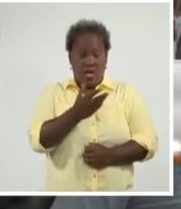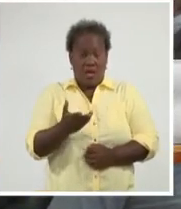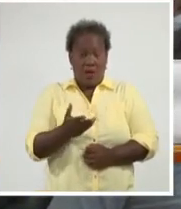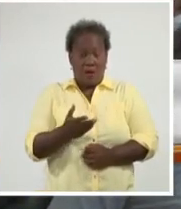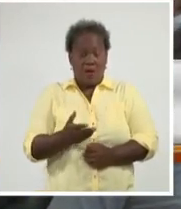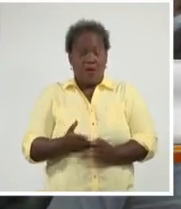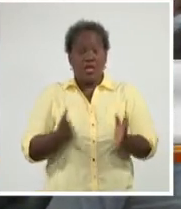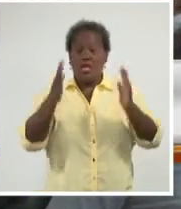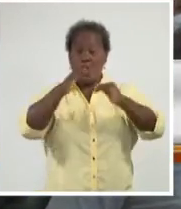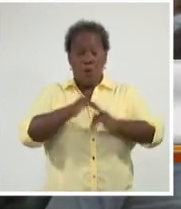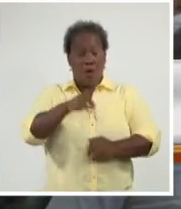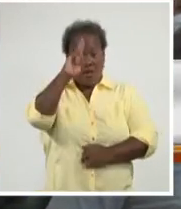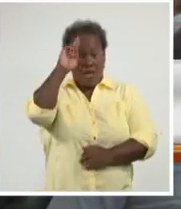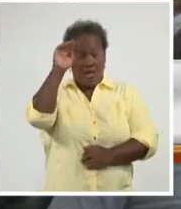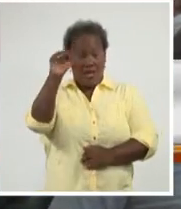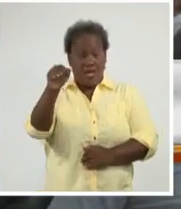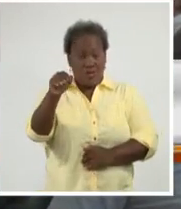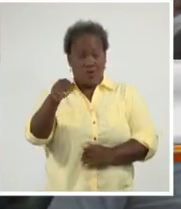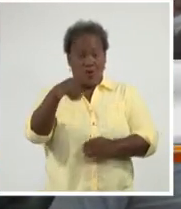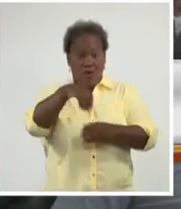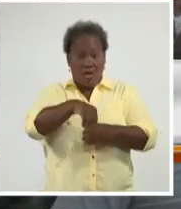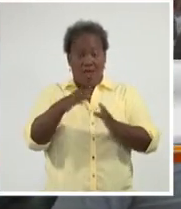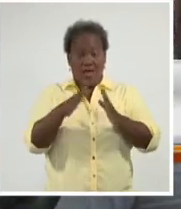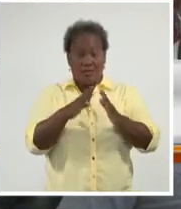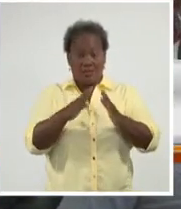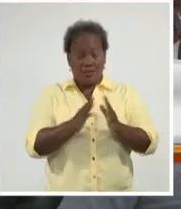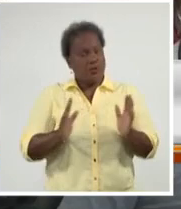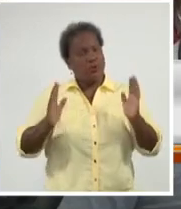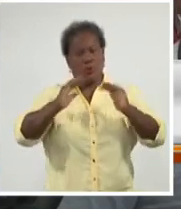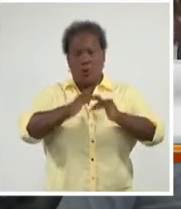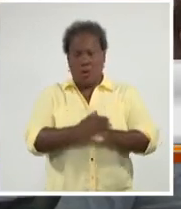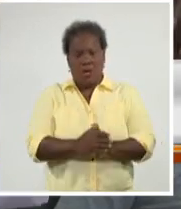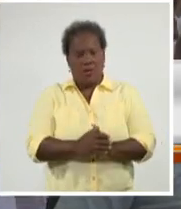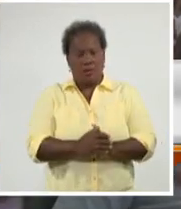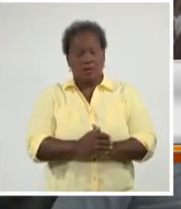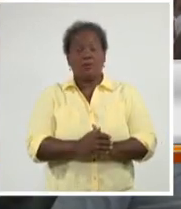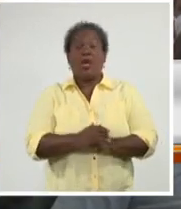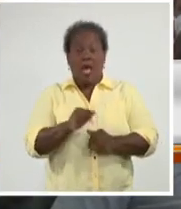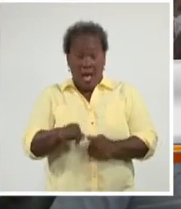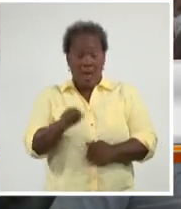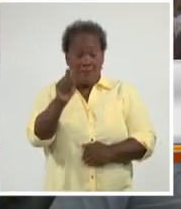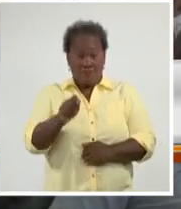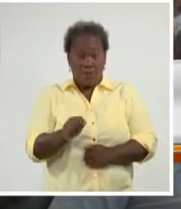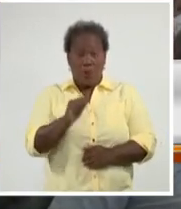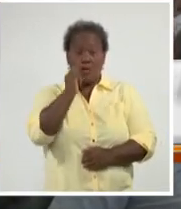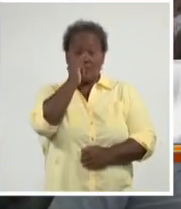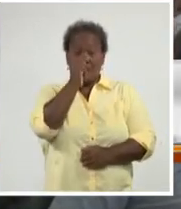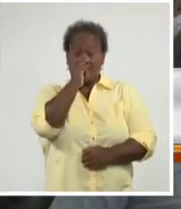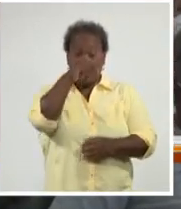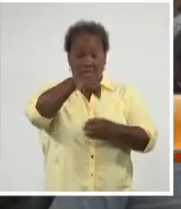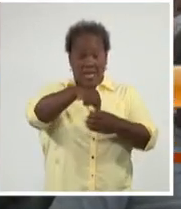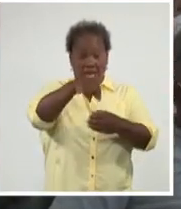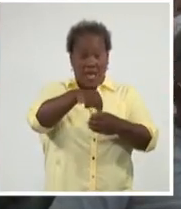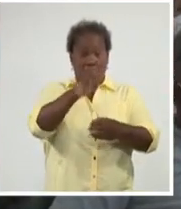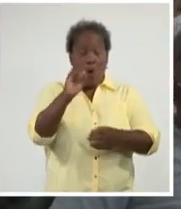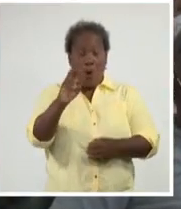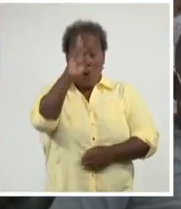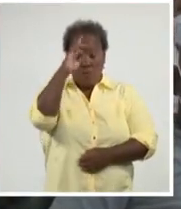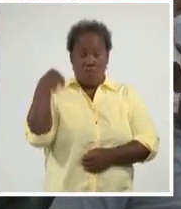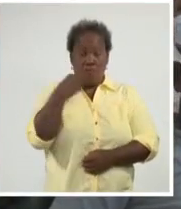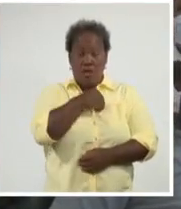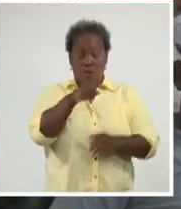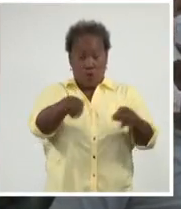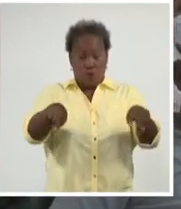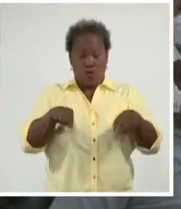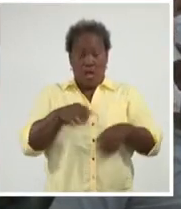domiciliario, no hay pacientes de rabia positiva o que el médico de la sala respiratoria o